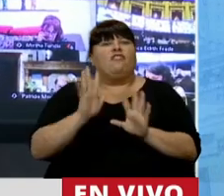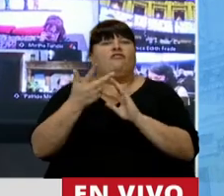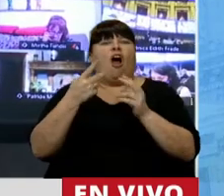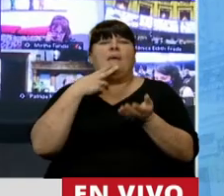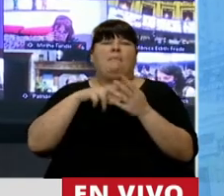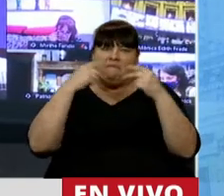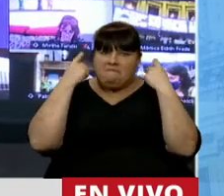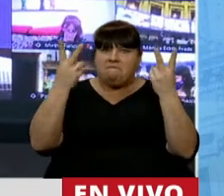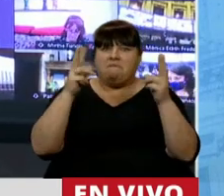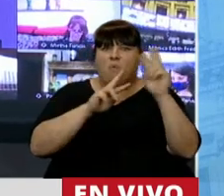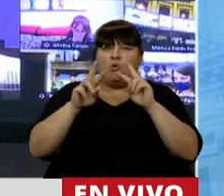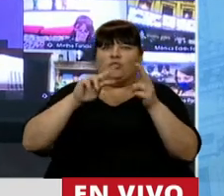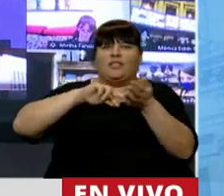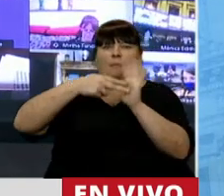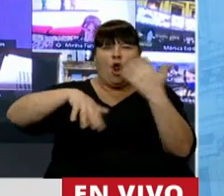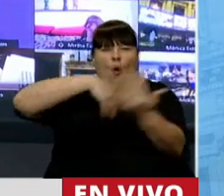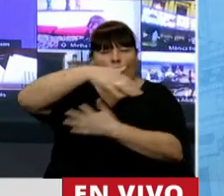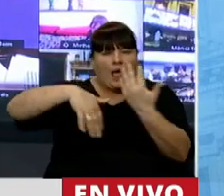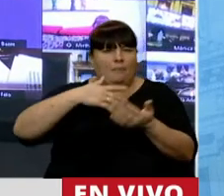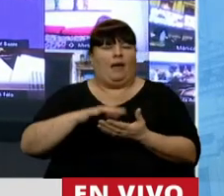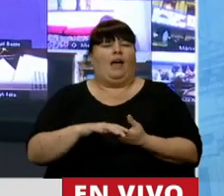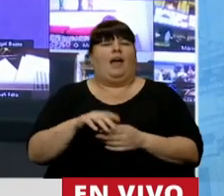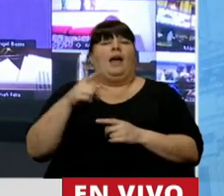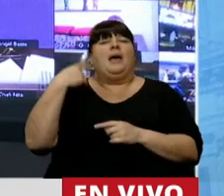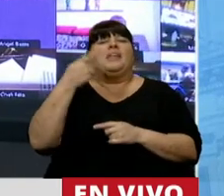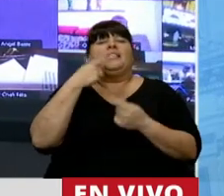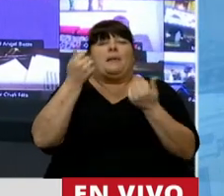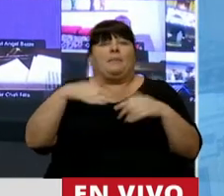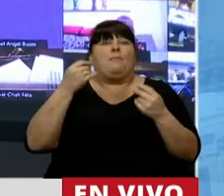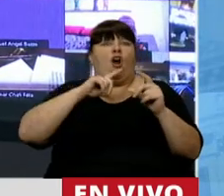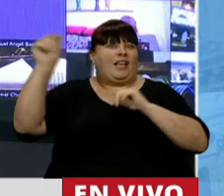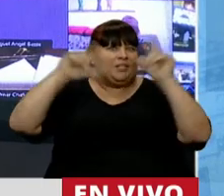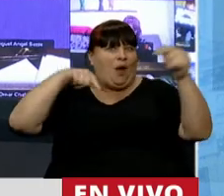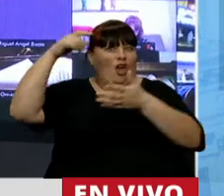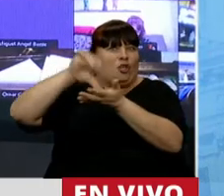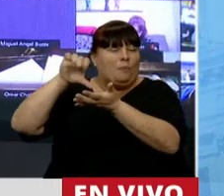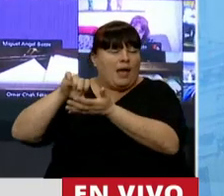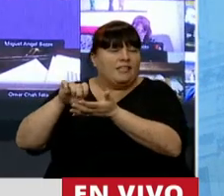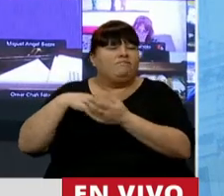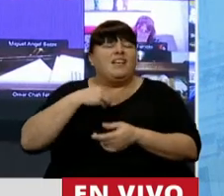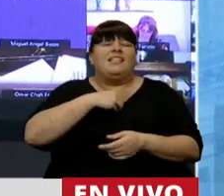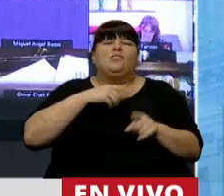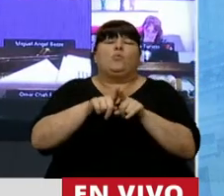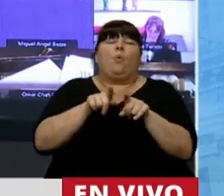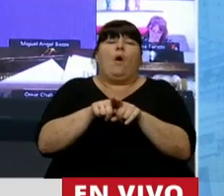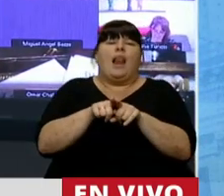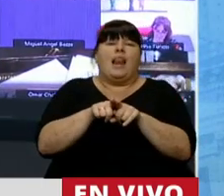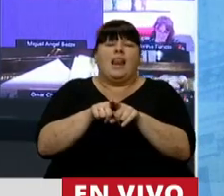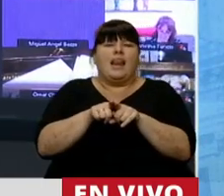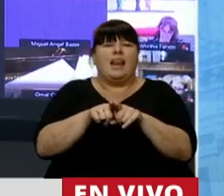fiscal, de pérdidas de rentabilidad, siento que están